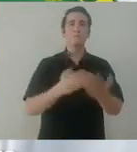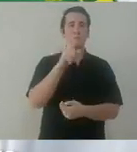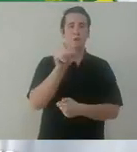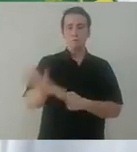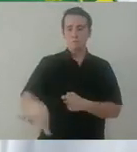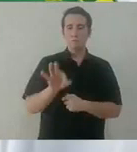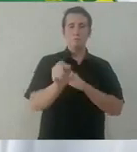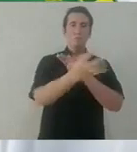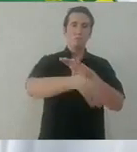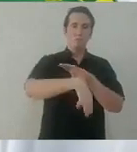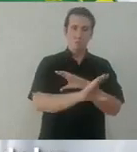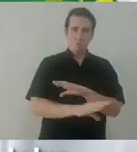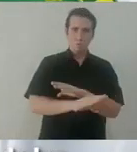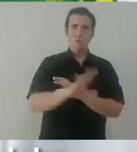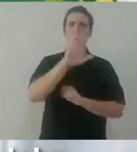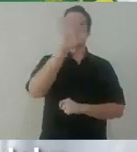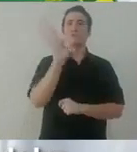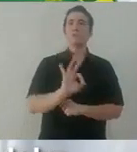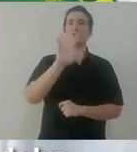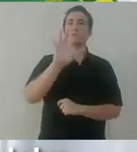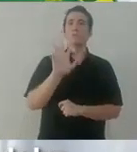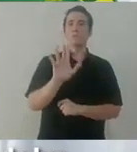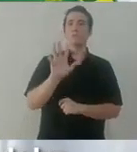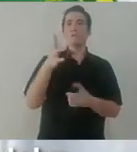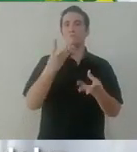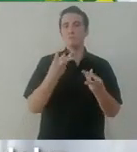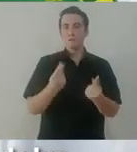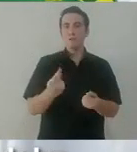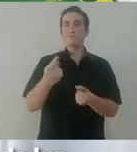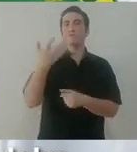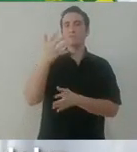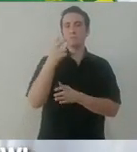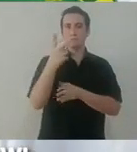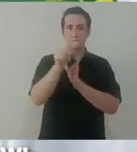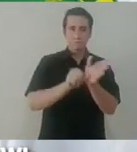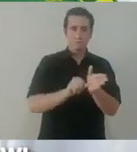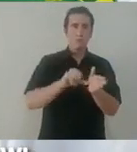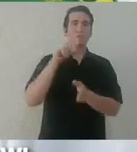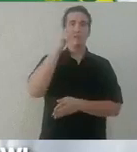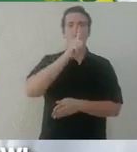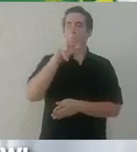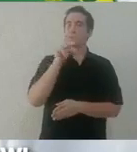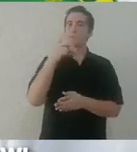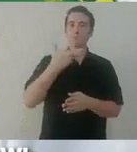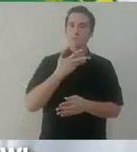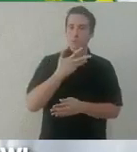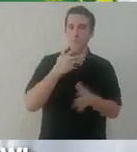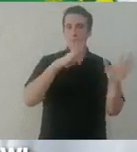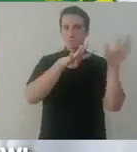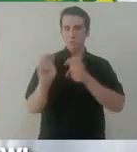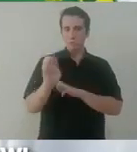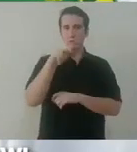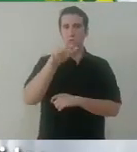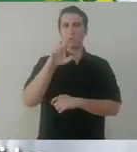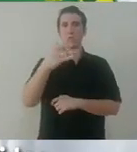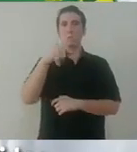de servicio de agua y recolección de basura y descuento del 50% en su consumo bimestral de luz a quienes no excedan su consumo de 400